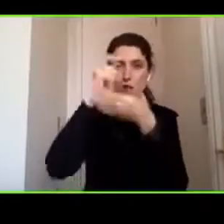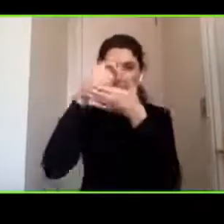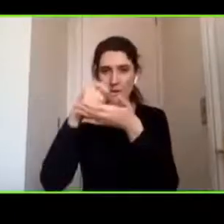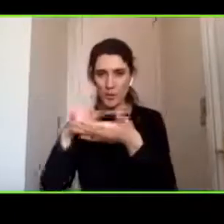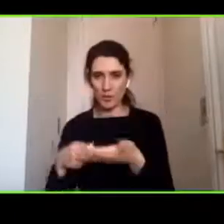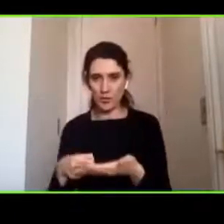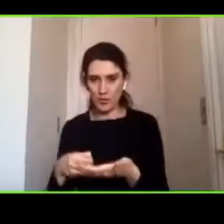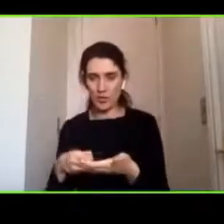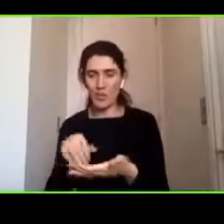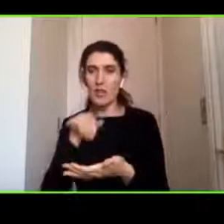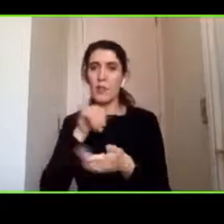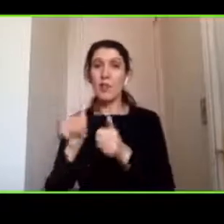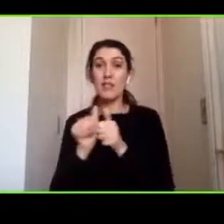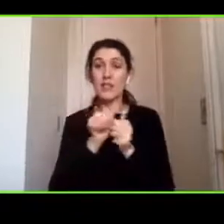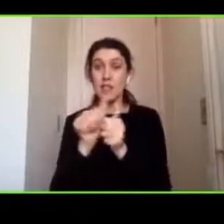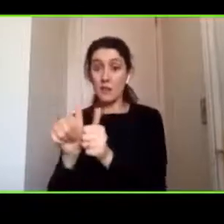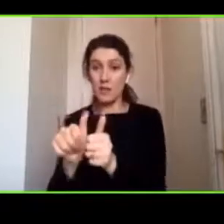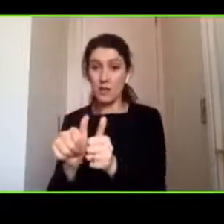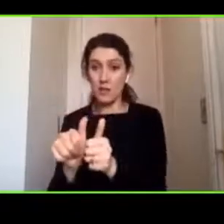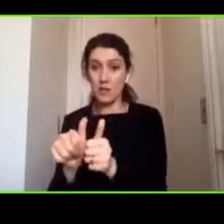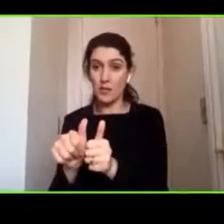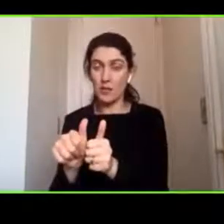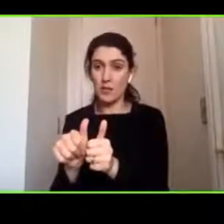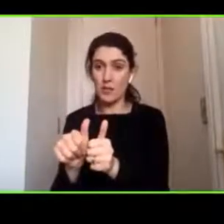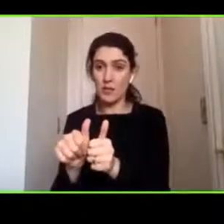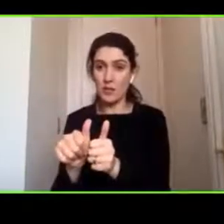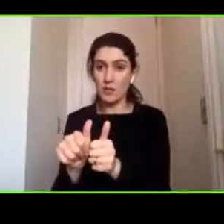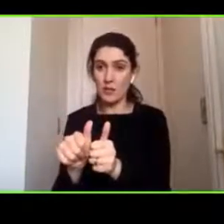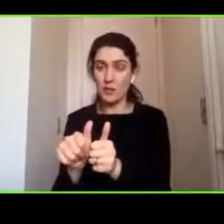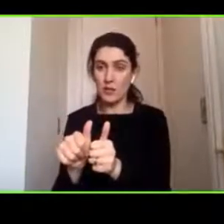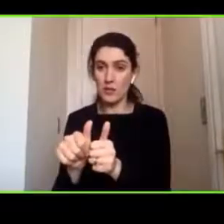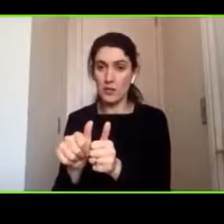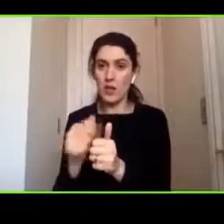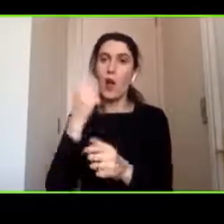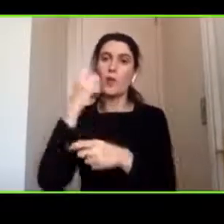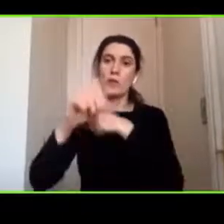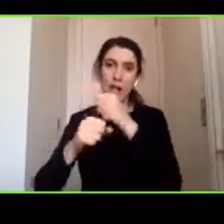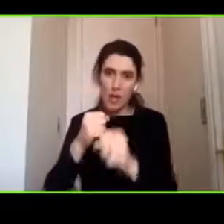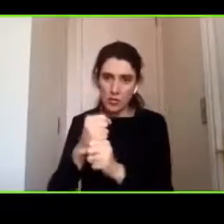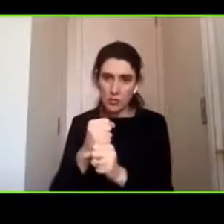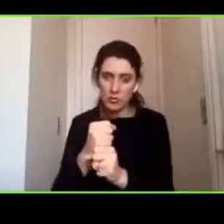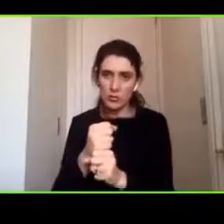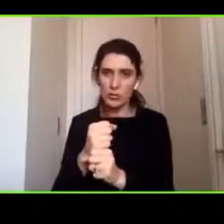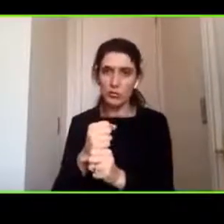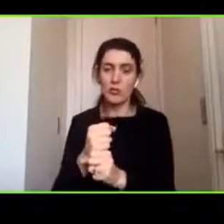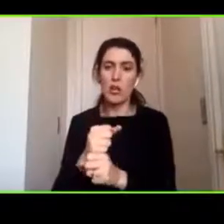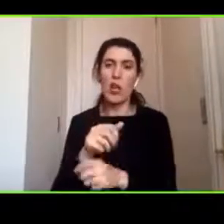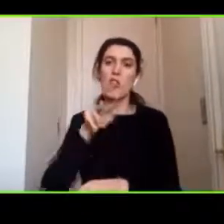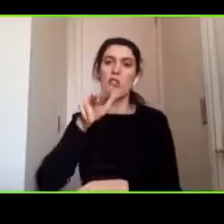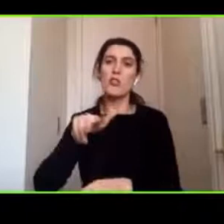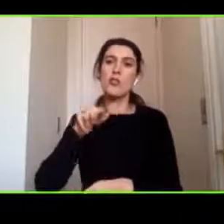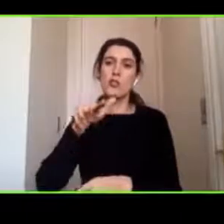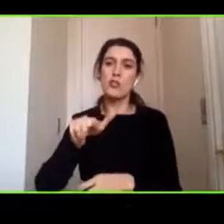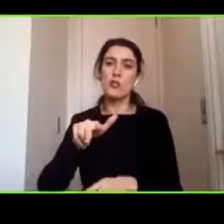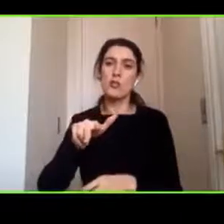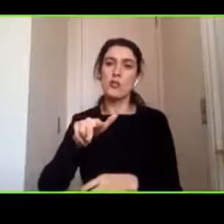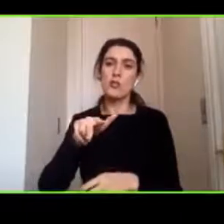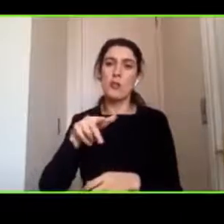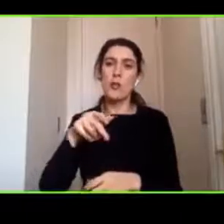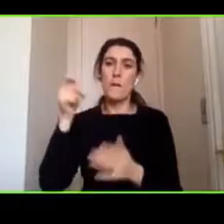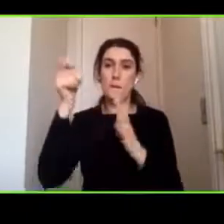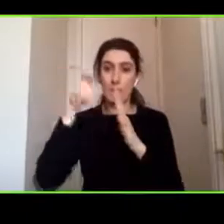seguimiento que sea al mes al año a los 18 meses y así un continuo